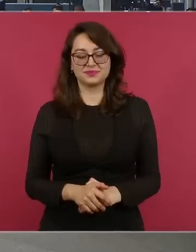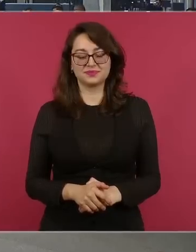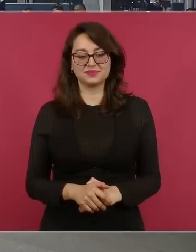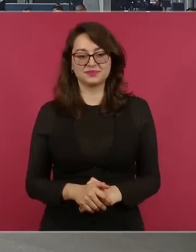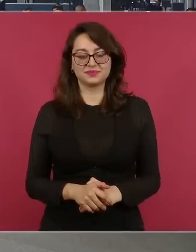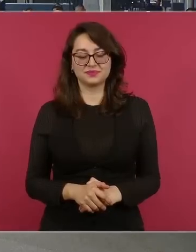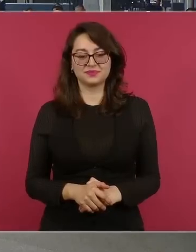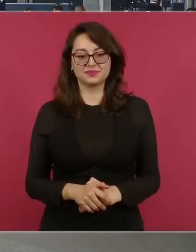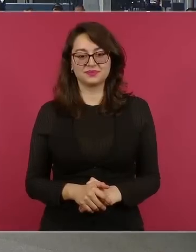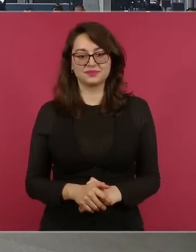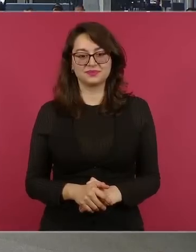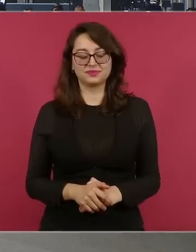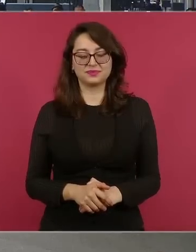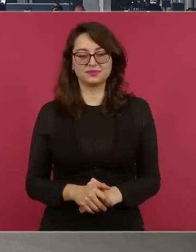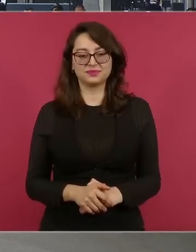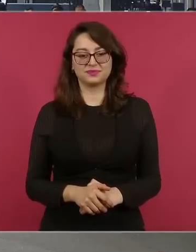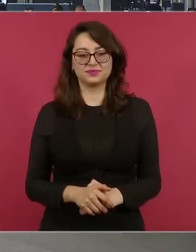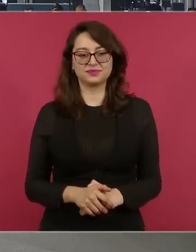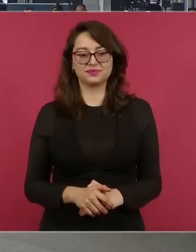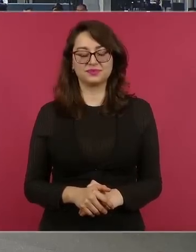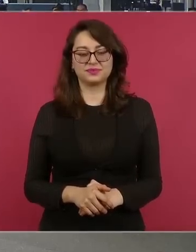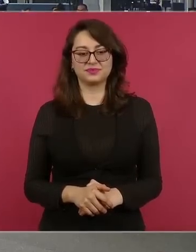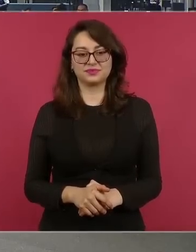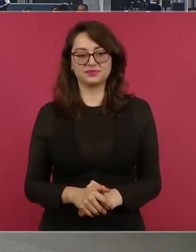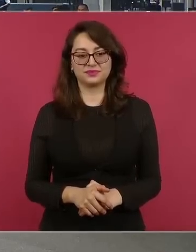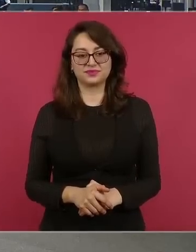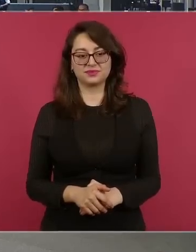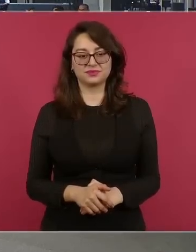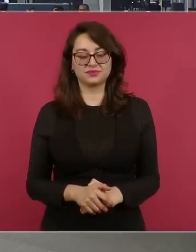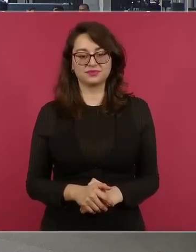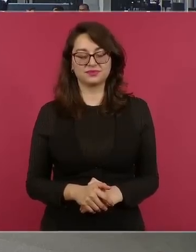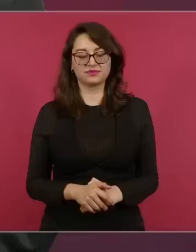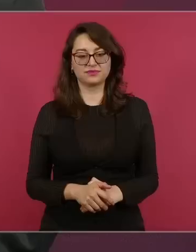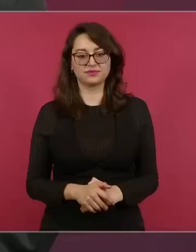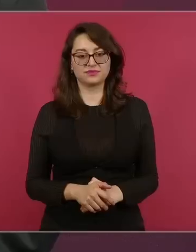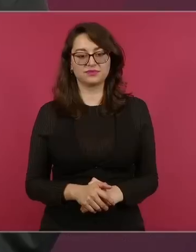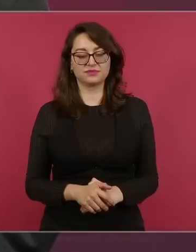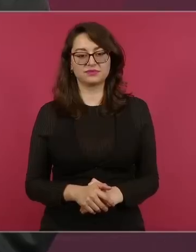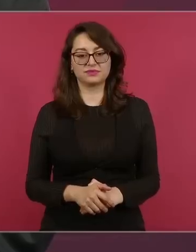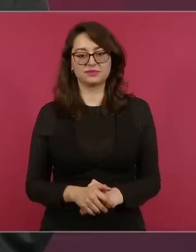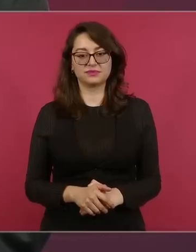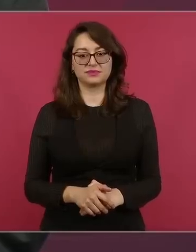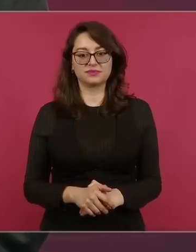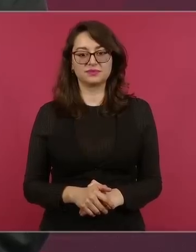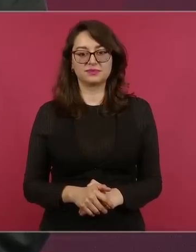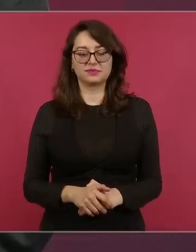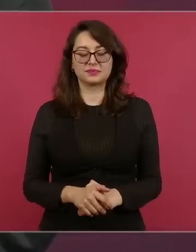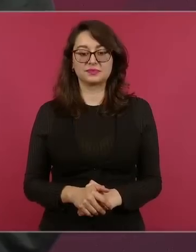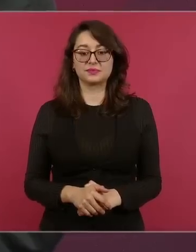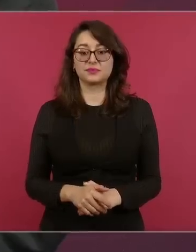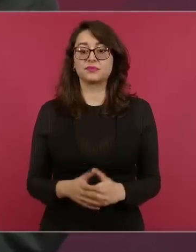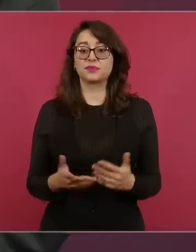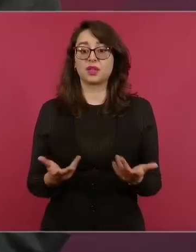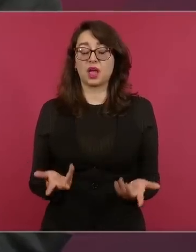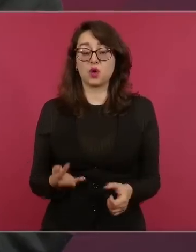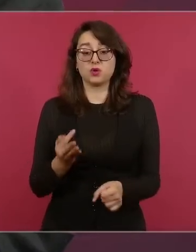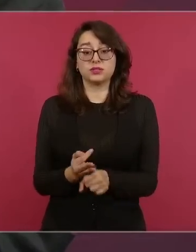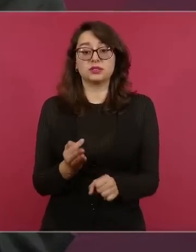no se dejen confundir